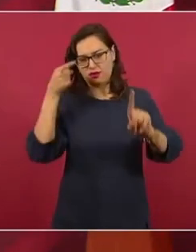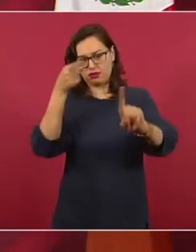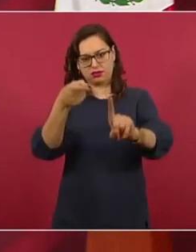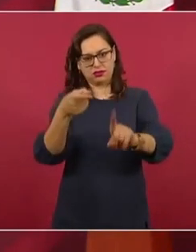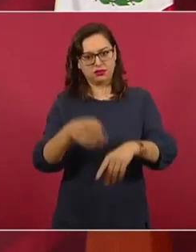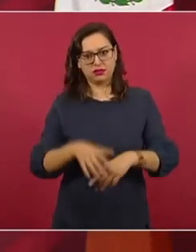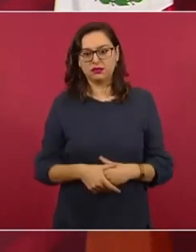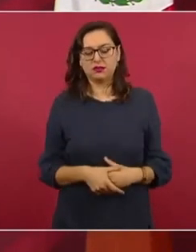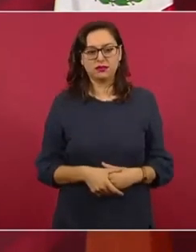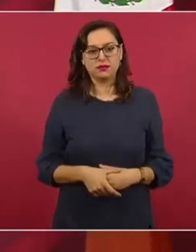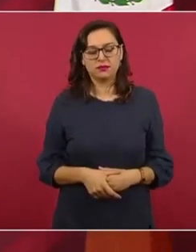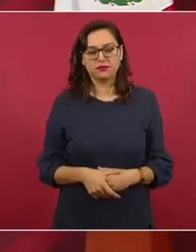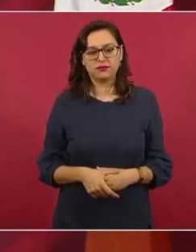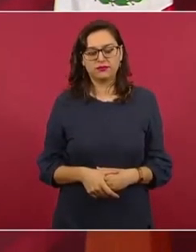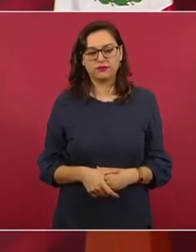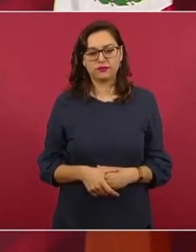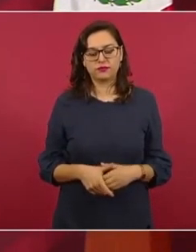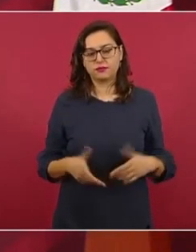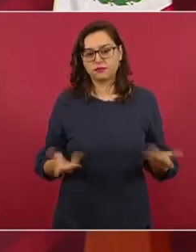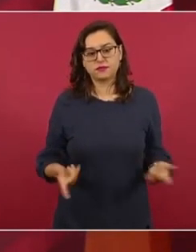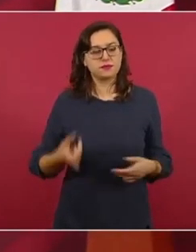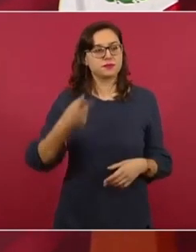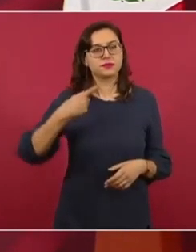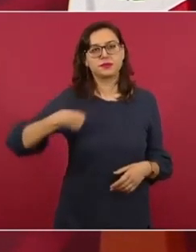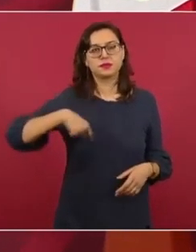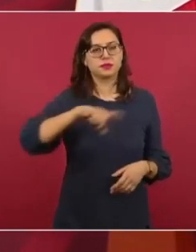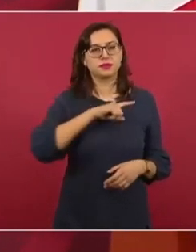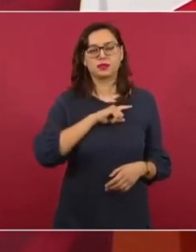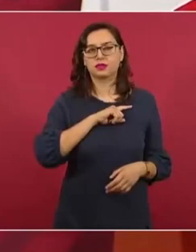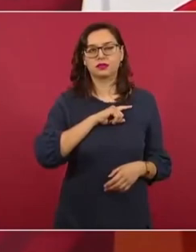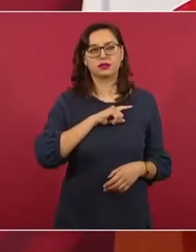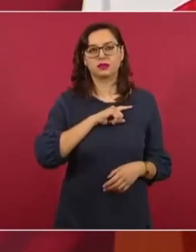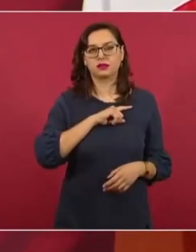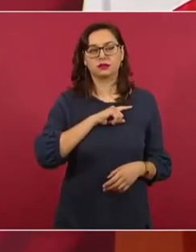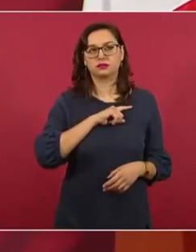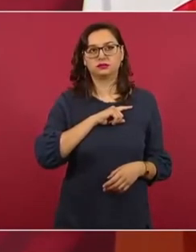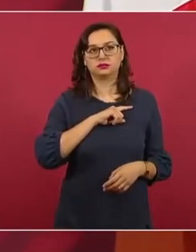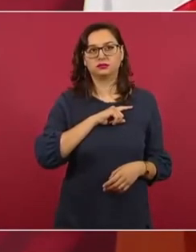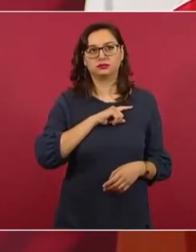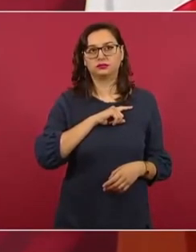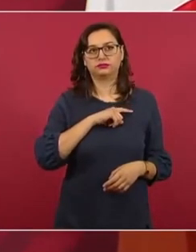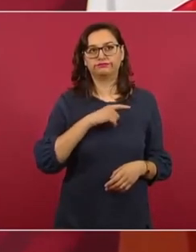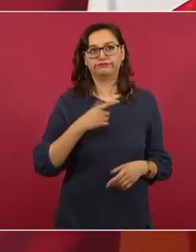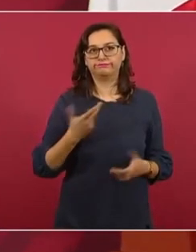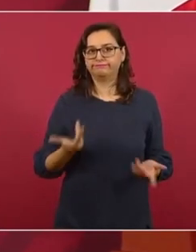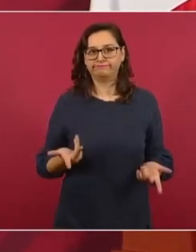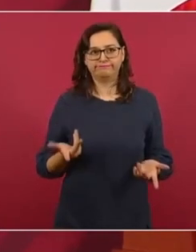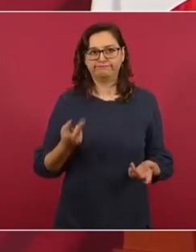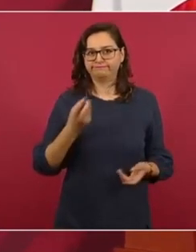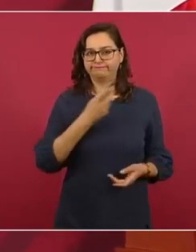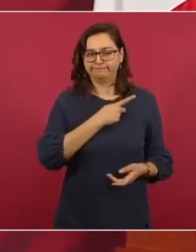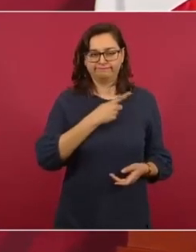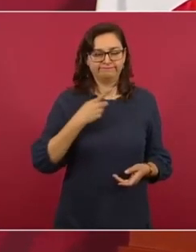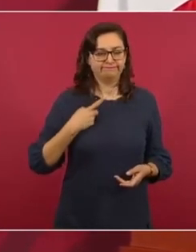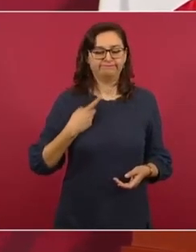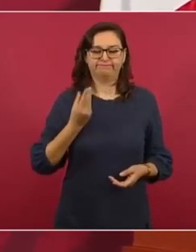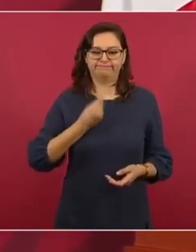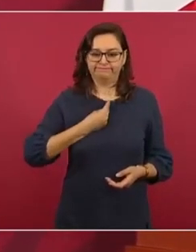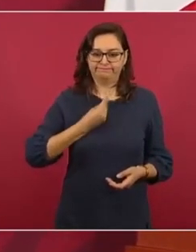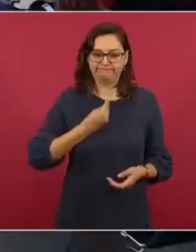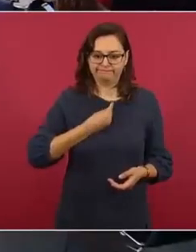Entonces, tenemos que sobreponernos a eso,